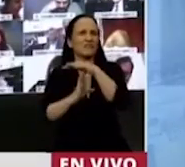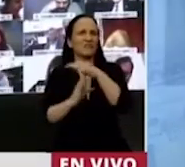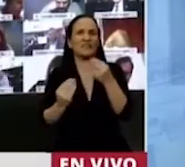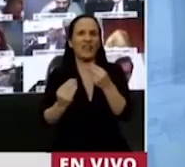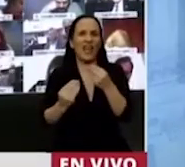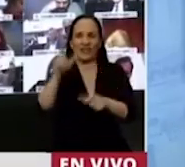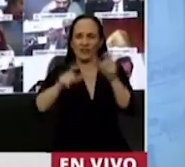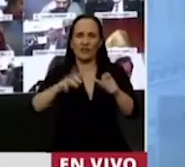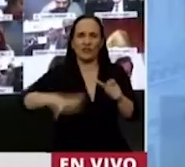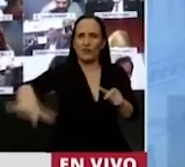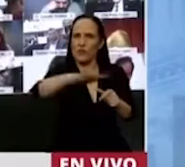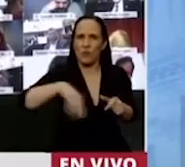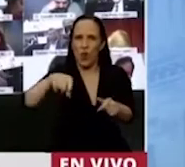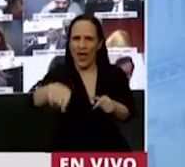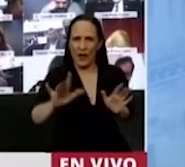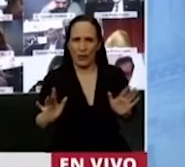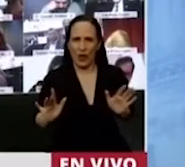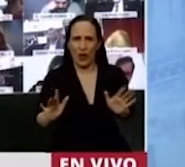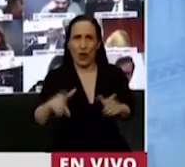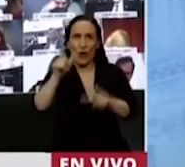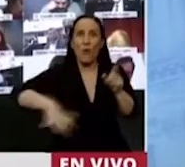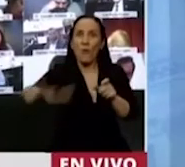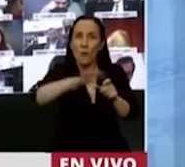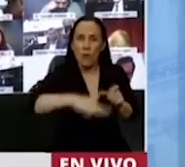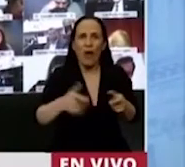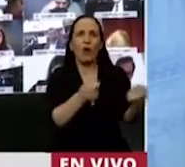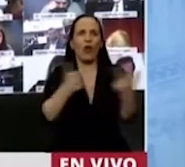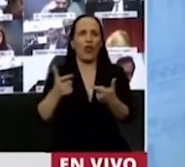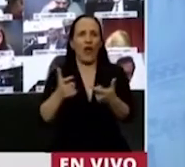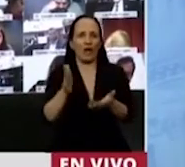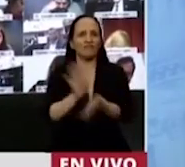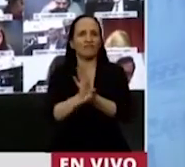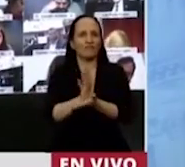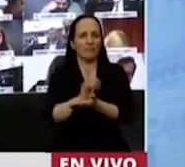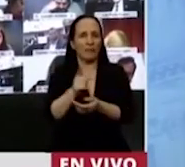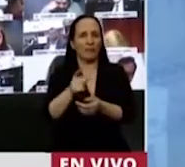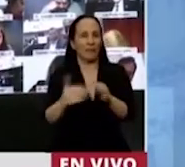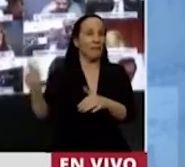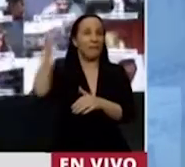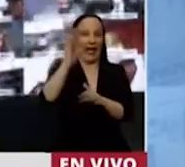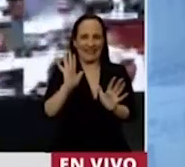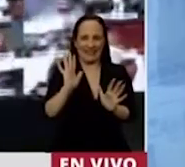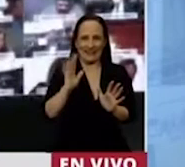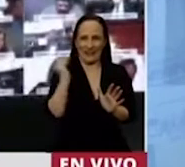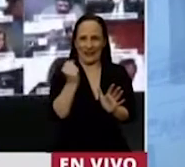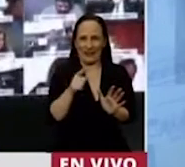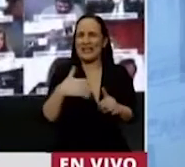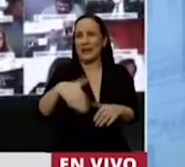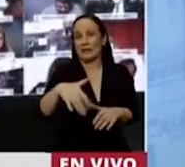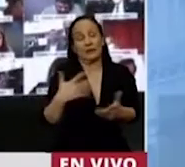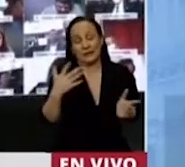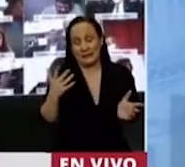popular. que te da un derecho superior sobre las instituciones. Voy cerrando, presidente, son 37